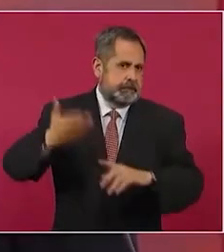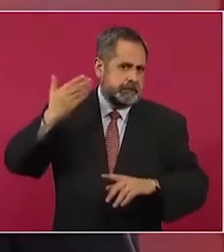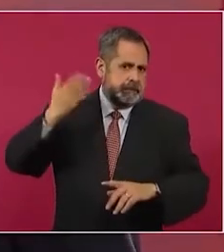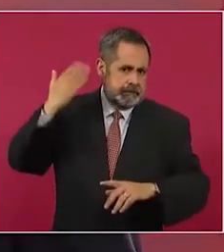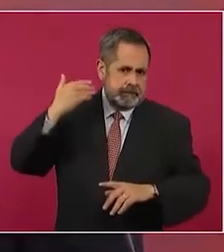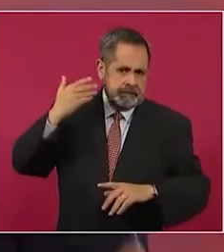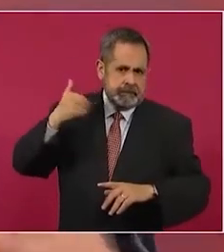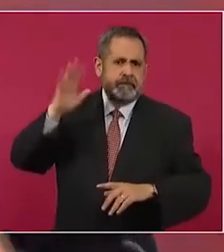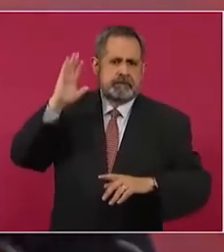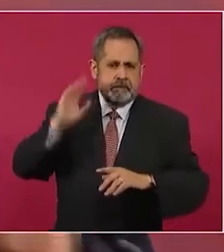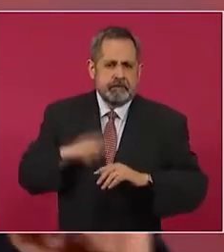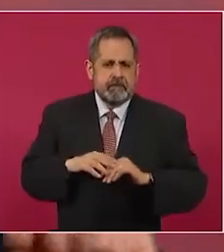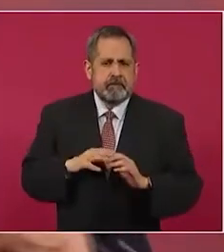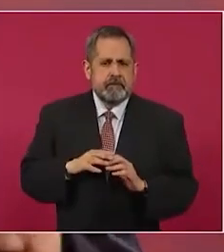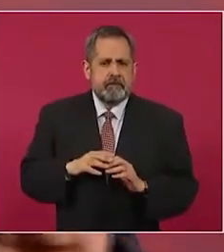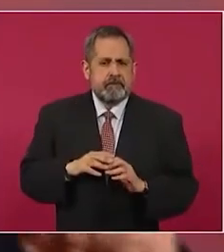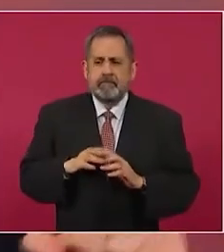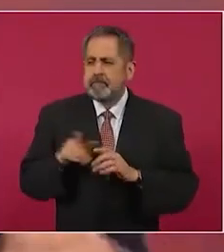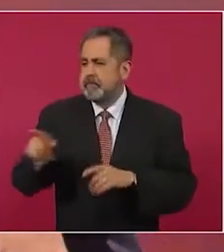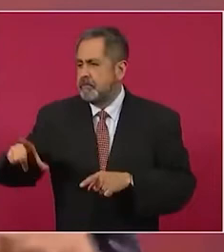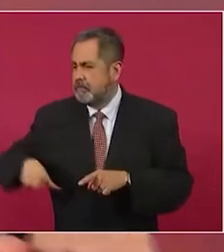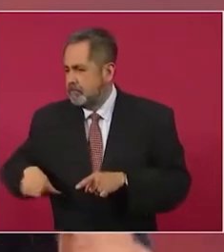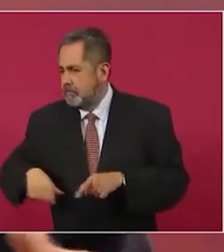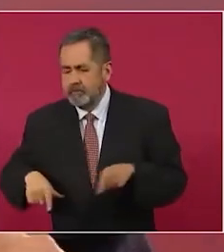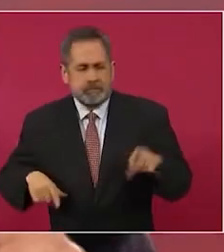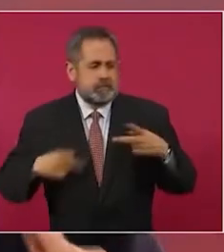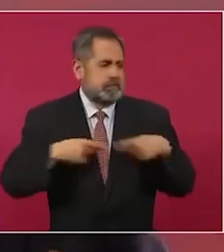había relaciones de complicidad,